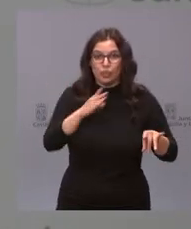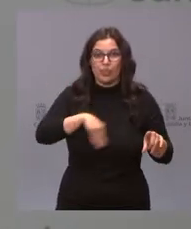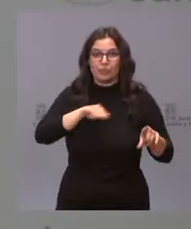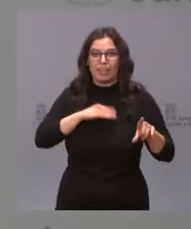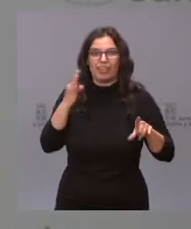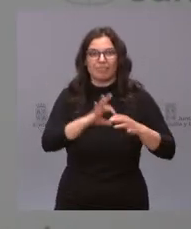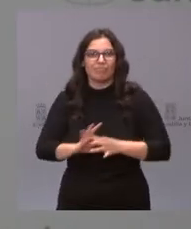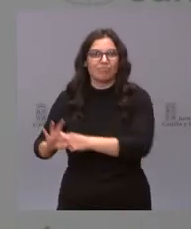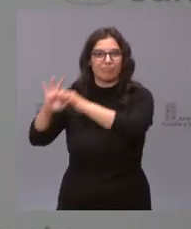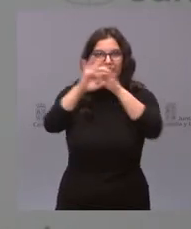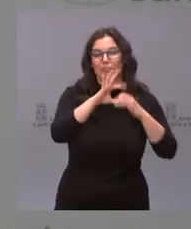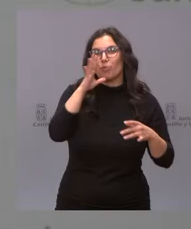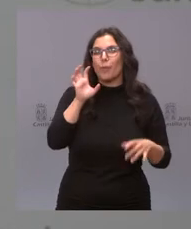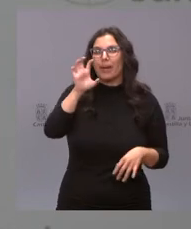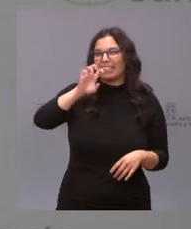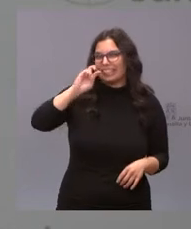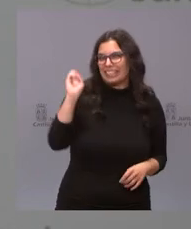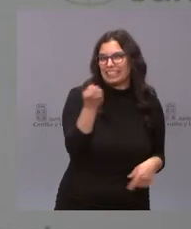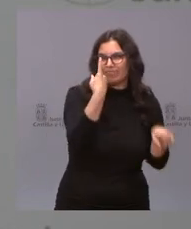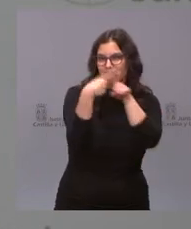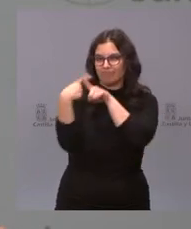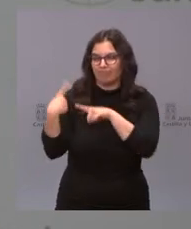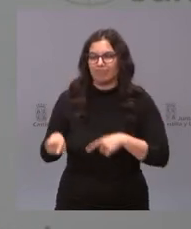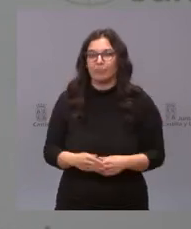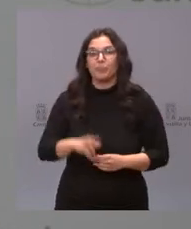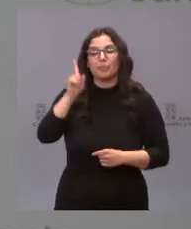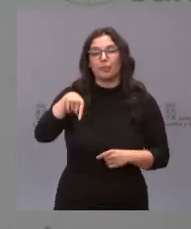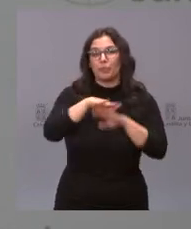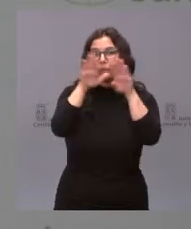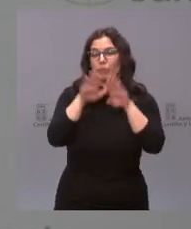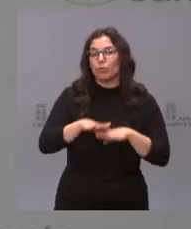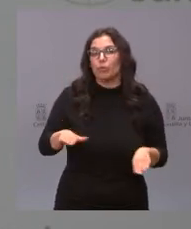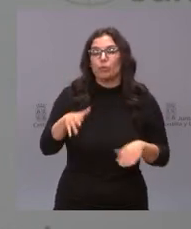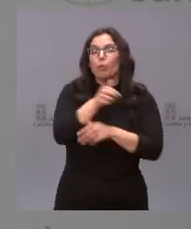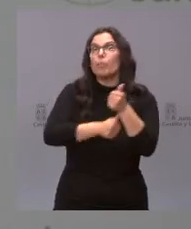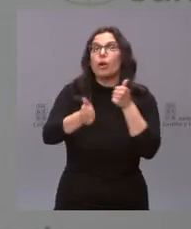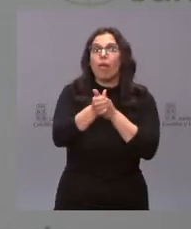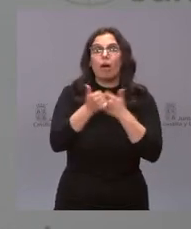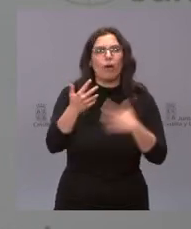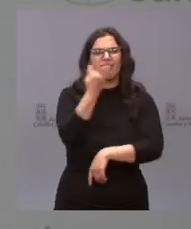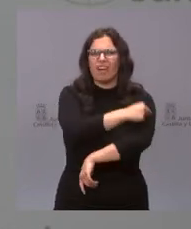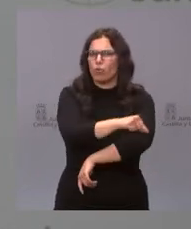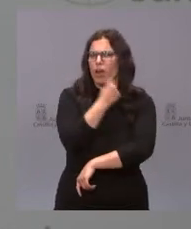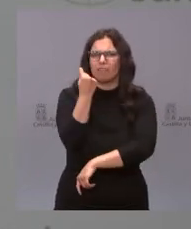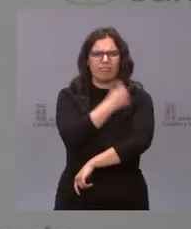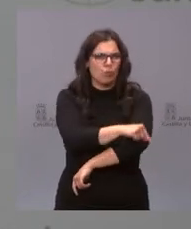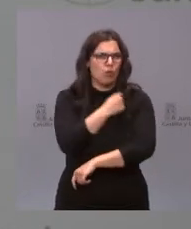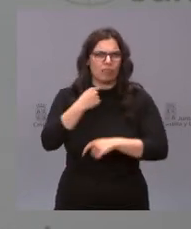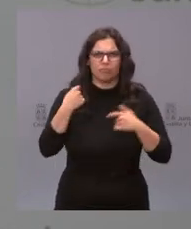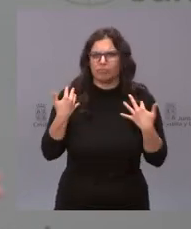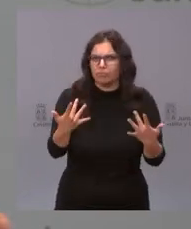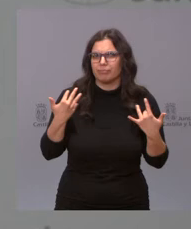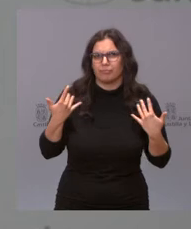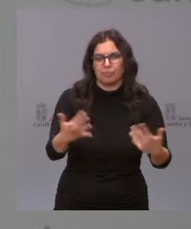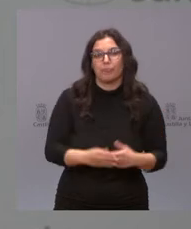país, diverso, y también, por último, que la prioridad tiene que ser vacunar, vacunar y vacunar. Y por